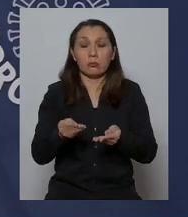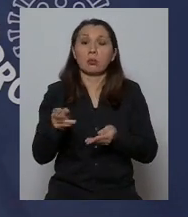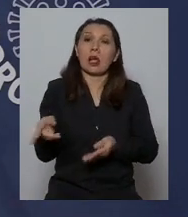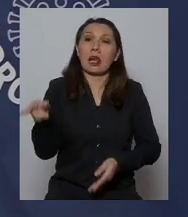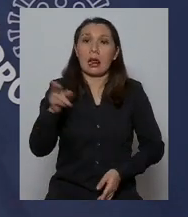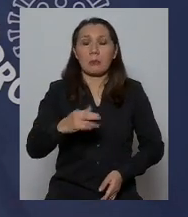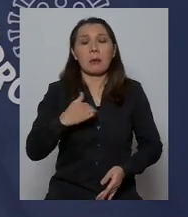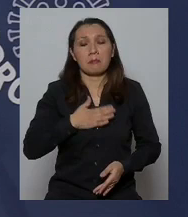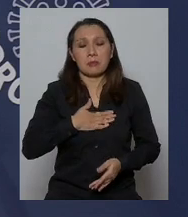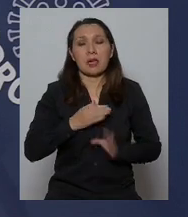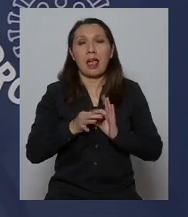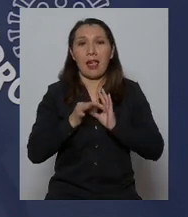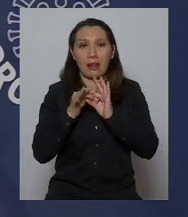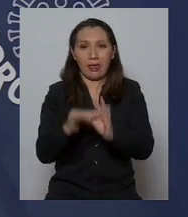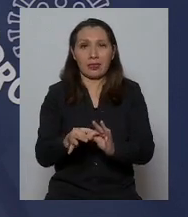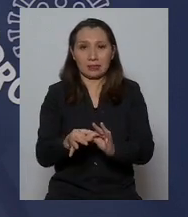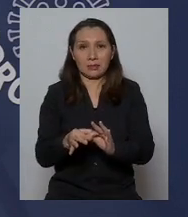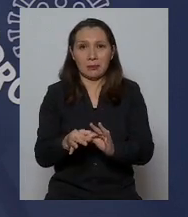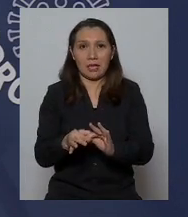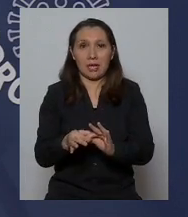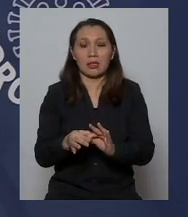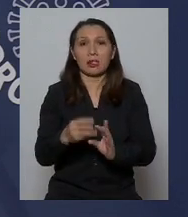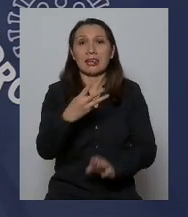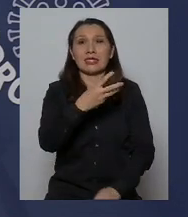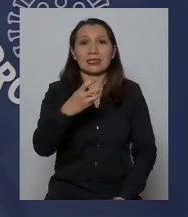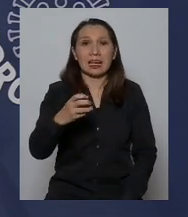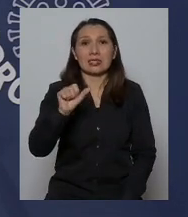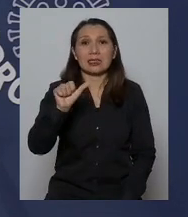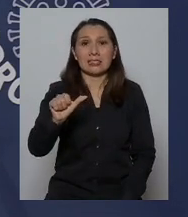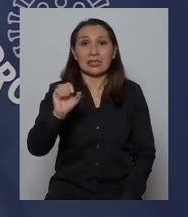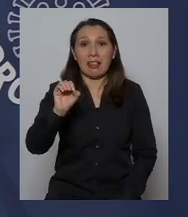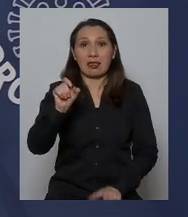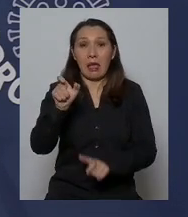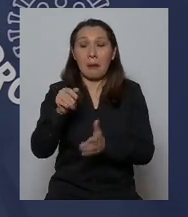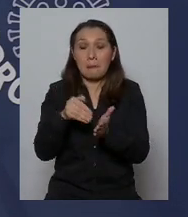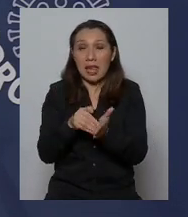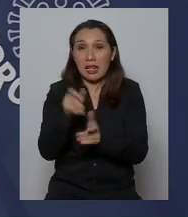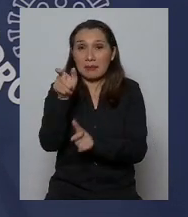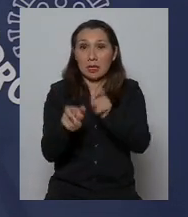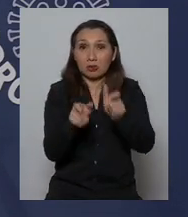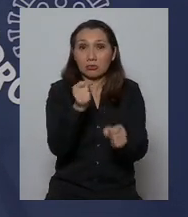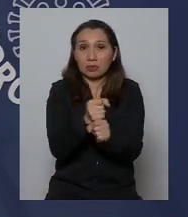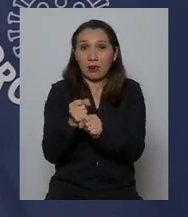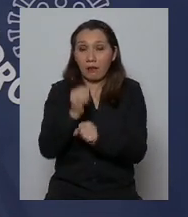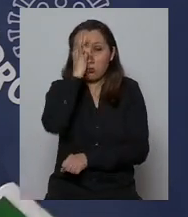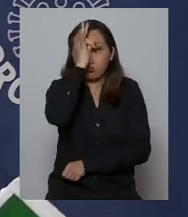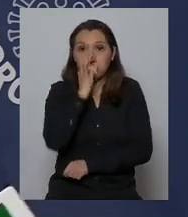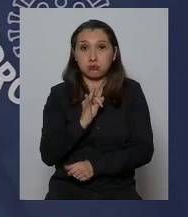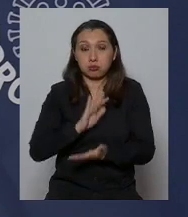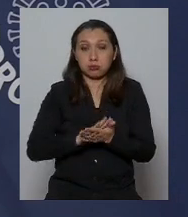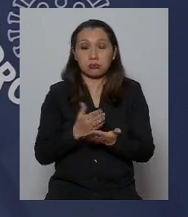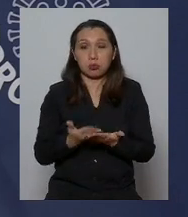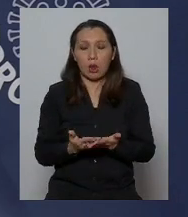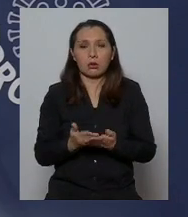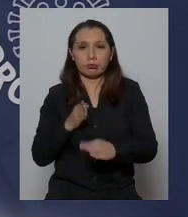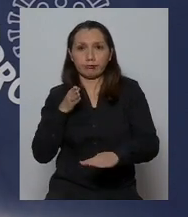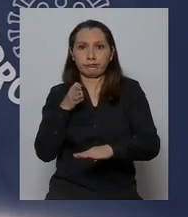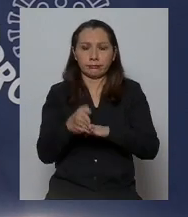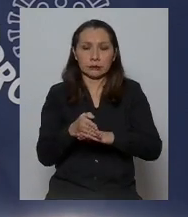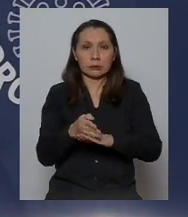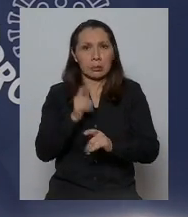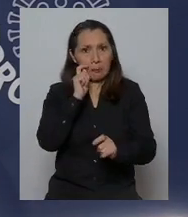mi agradecimiento a los 360.000 trabajadores de la salud que hoy día están